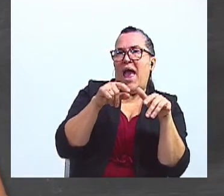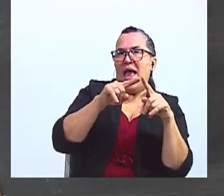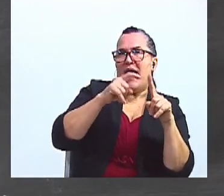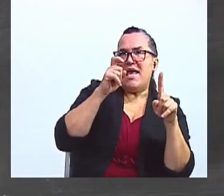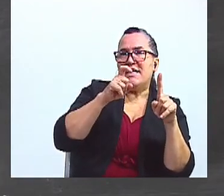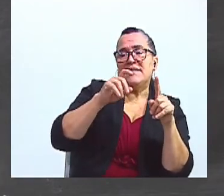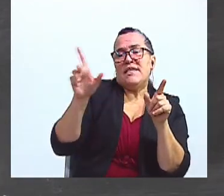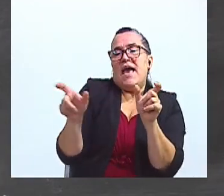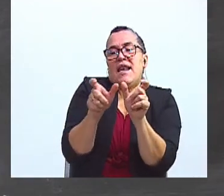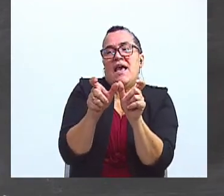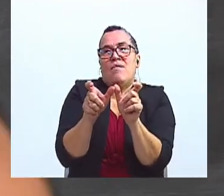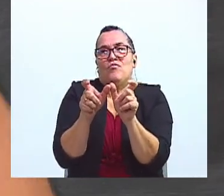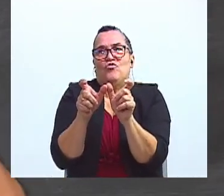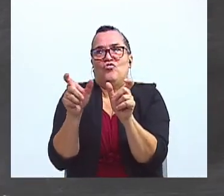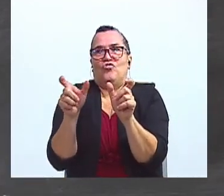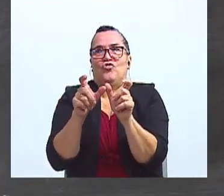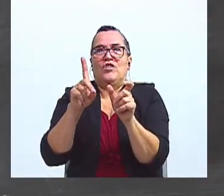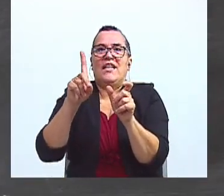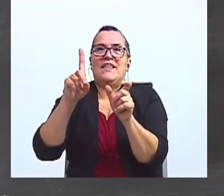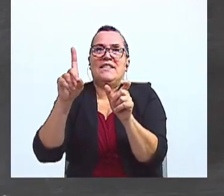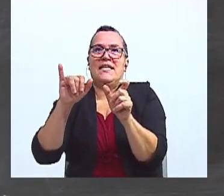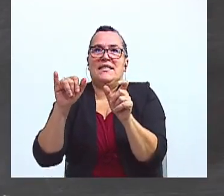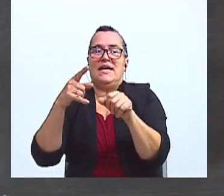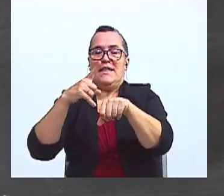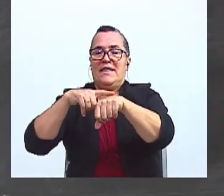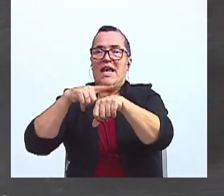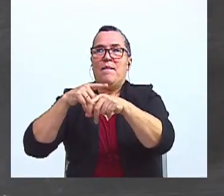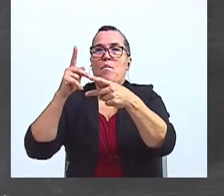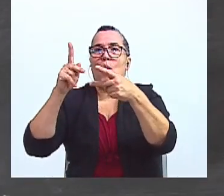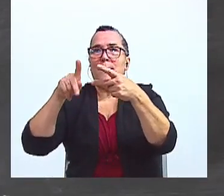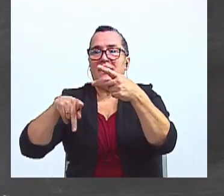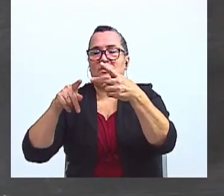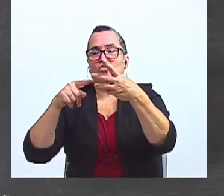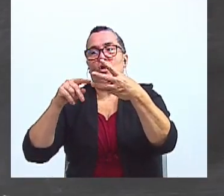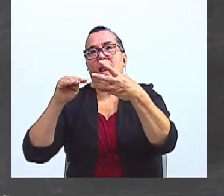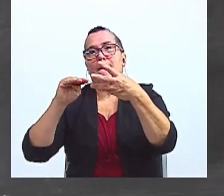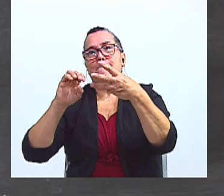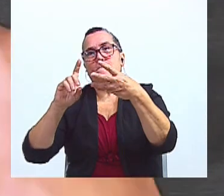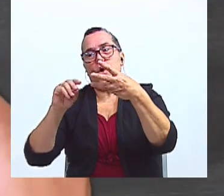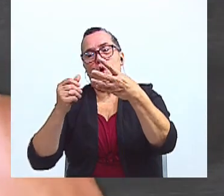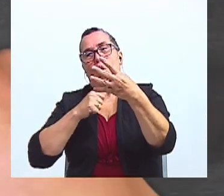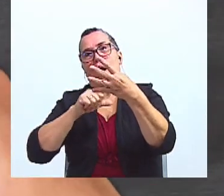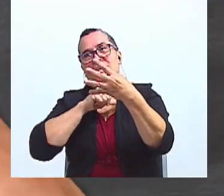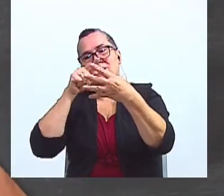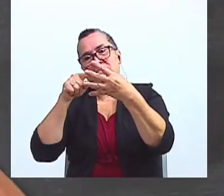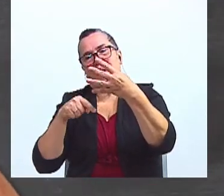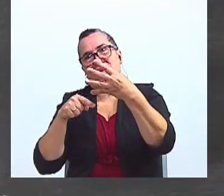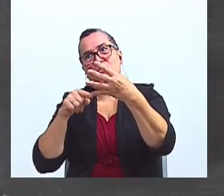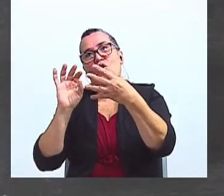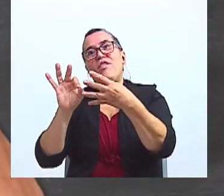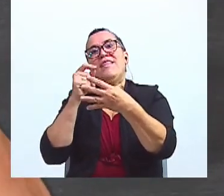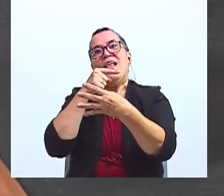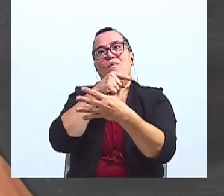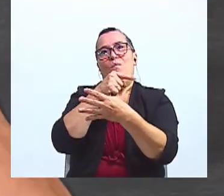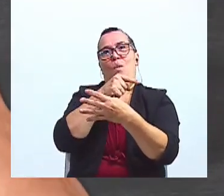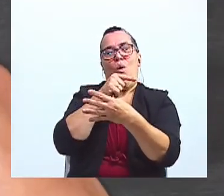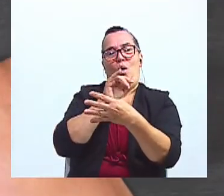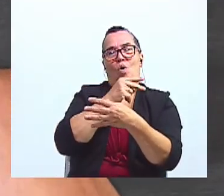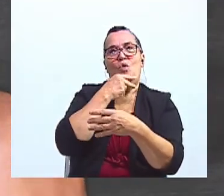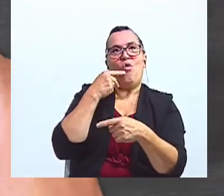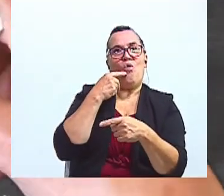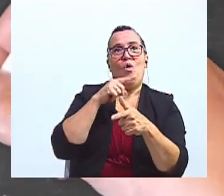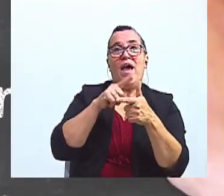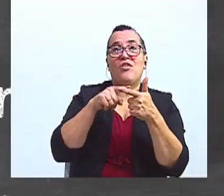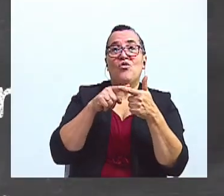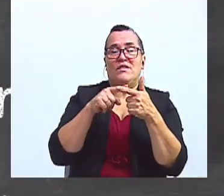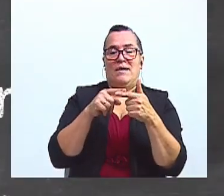desinencia. Esta desinencia nos va a decir tiempo, persona, modo y aspecto del nuevo verbo. En este caso, el